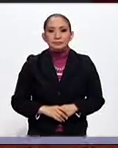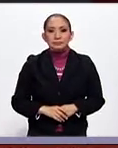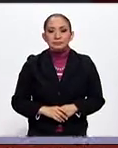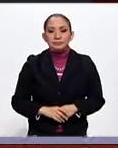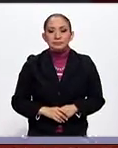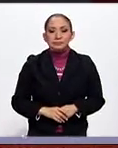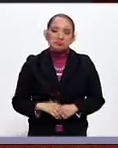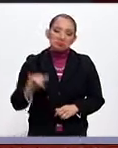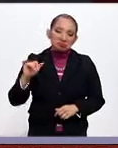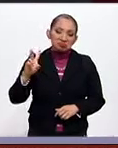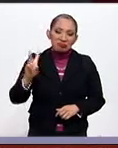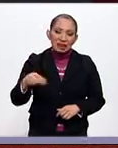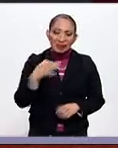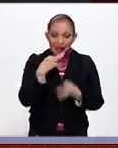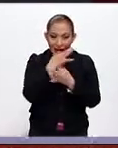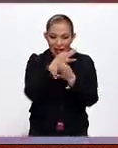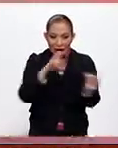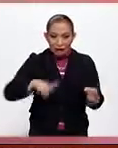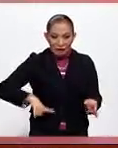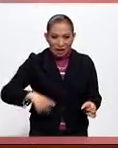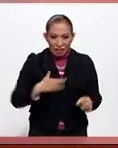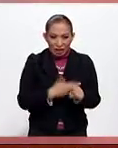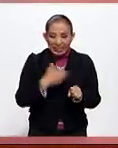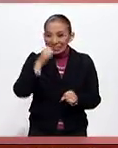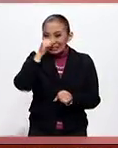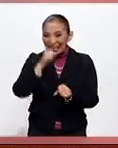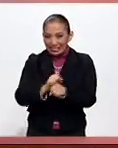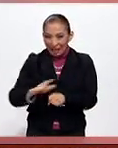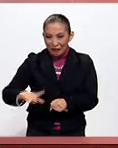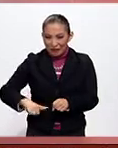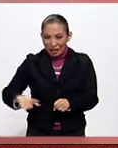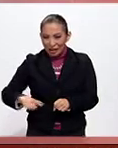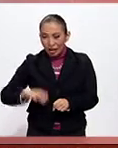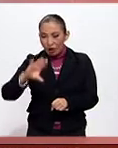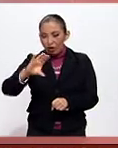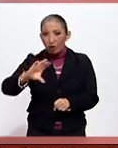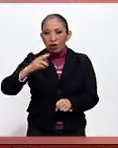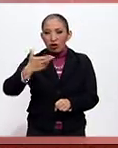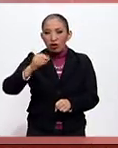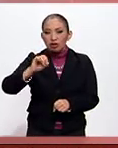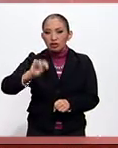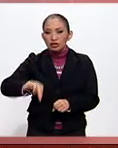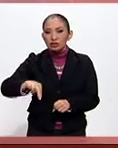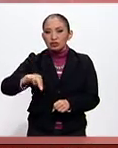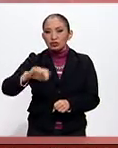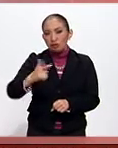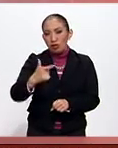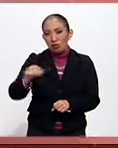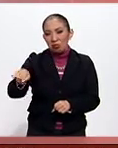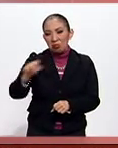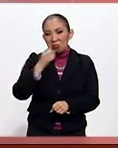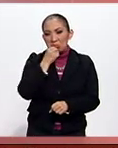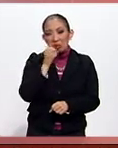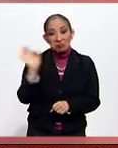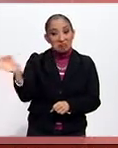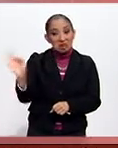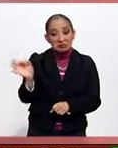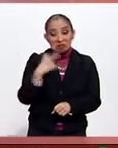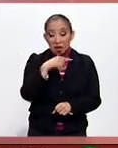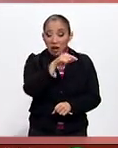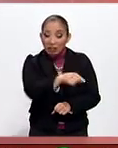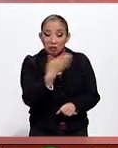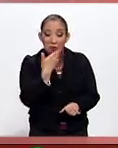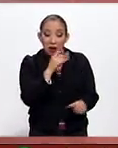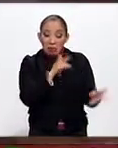Sí, pues después del anuncio del gobernador y del secretario de Gobernación, Osorio Chong, respecto a que si no se encuentra